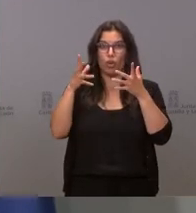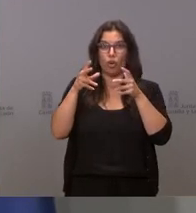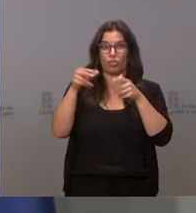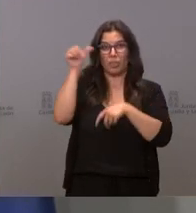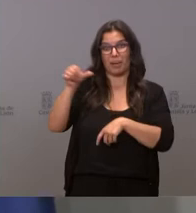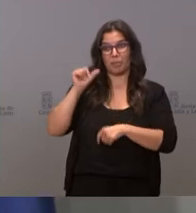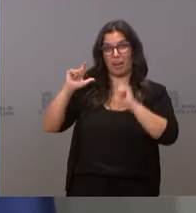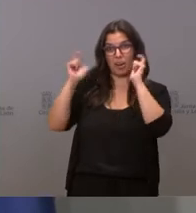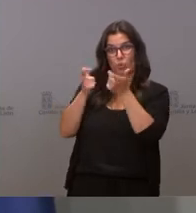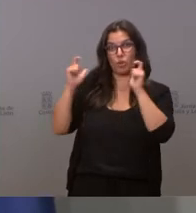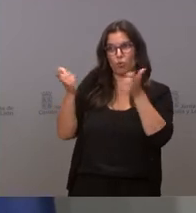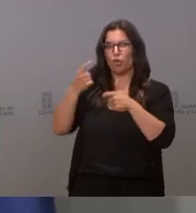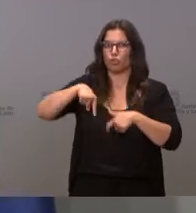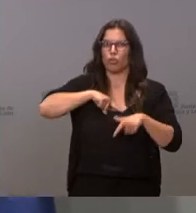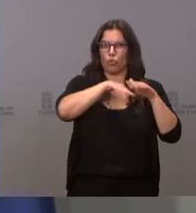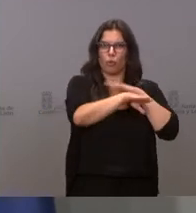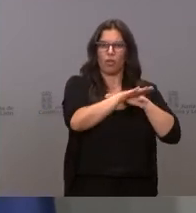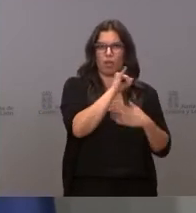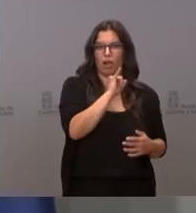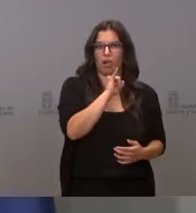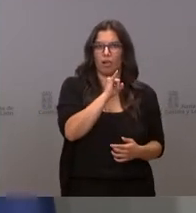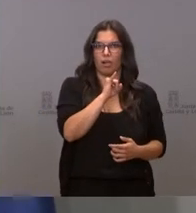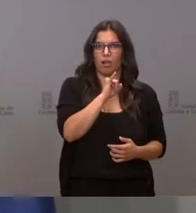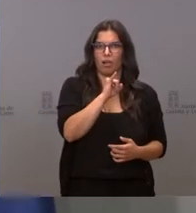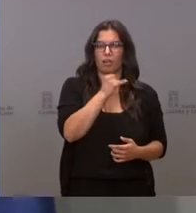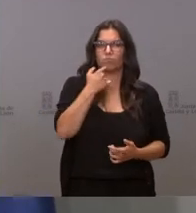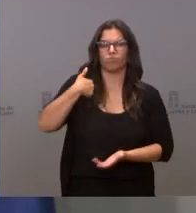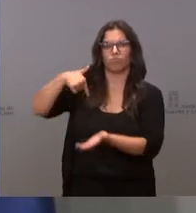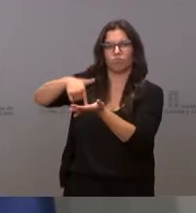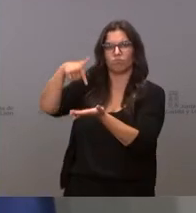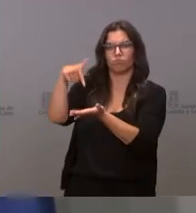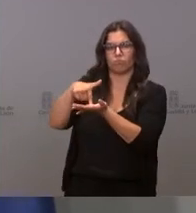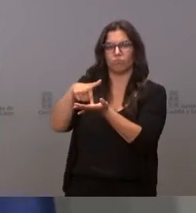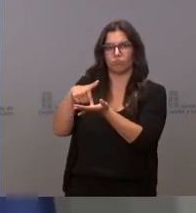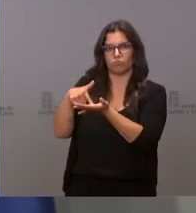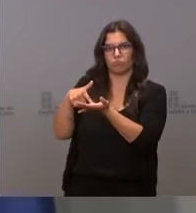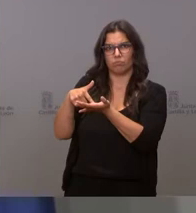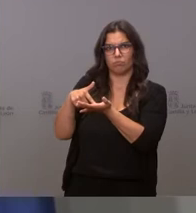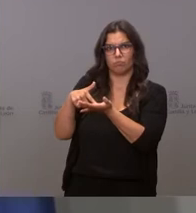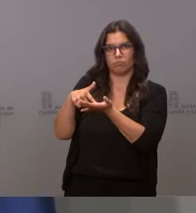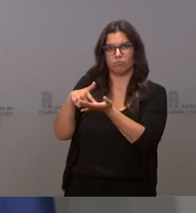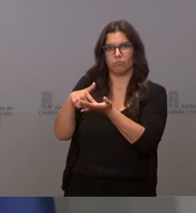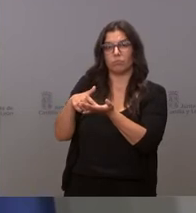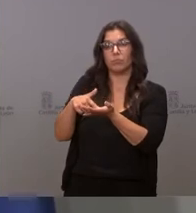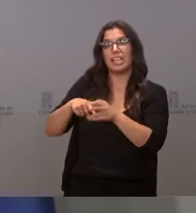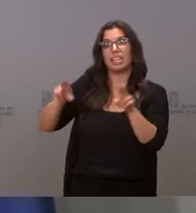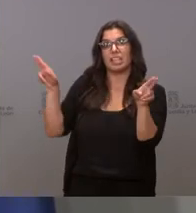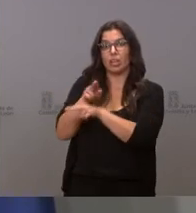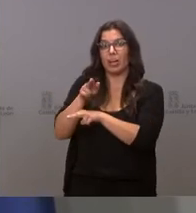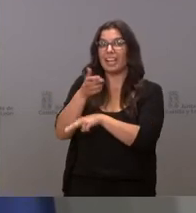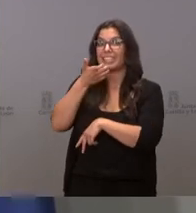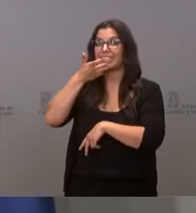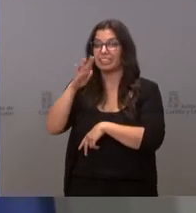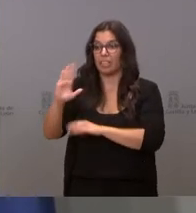Y les aseguro que vamos a exigir las grabaciones, si no se